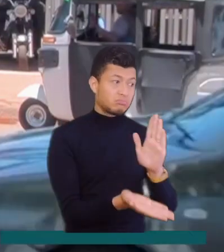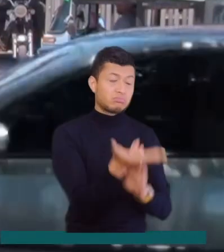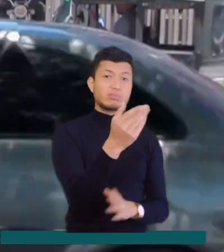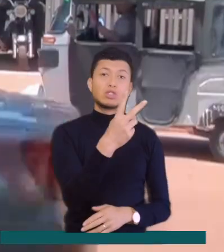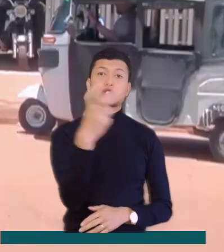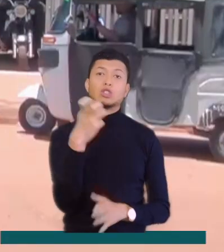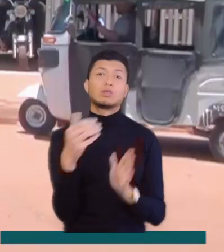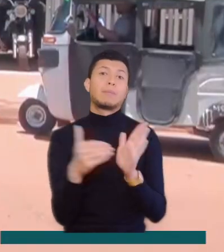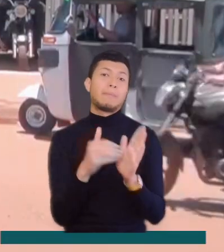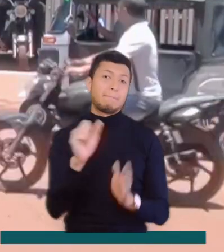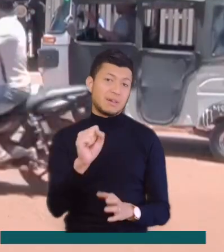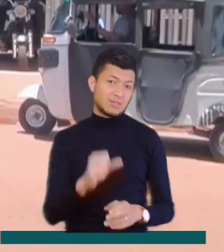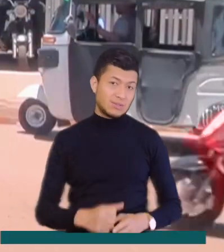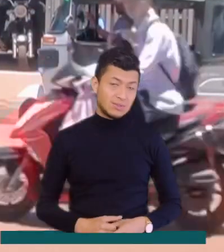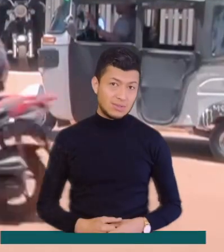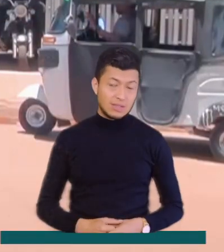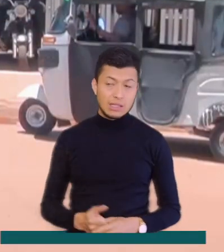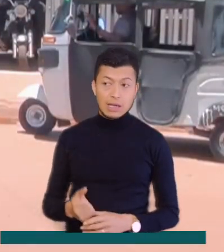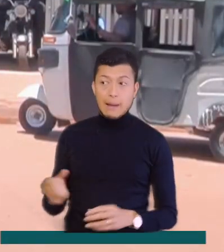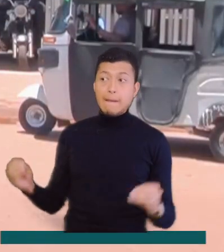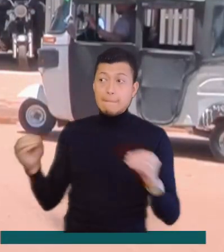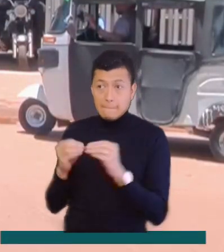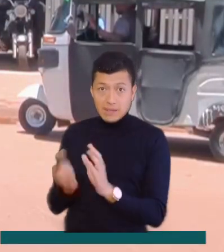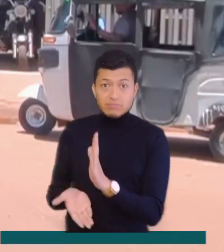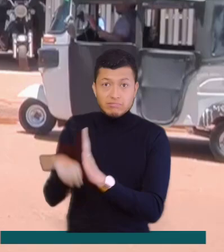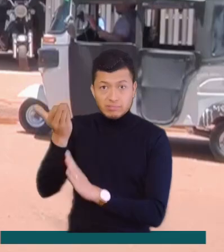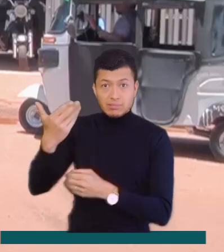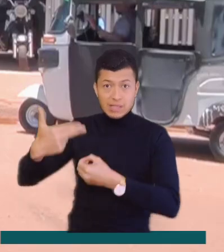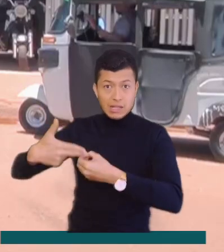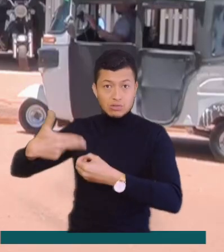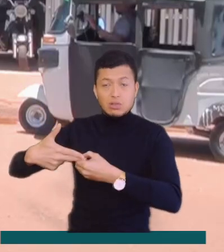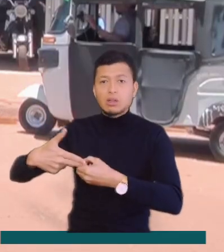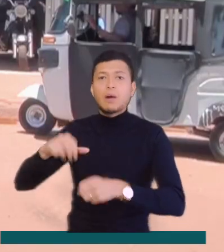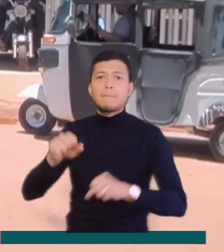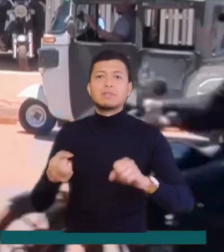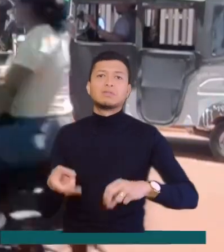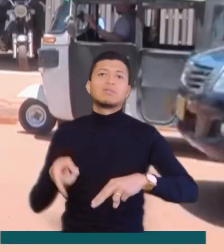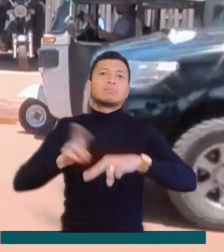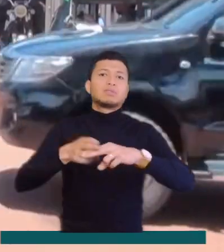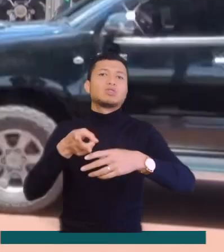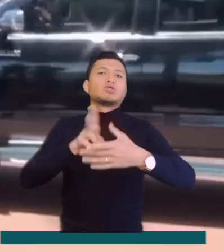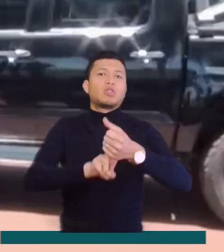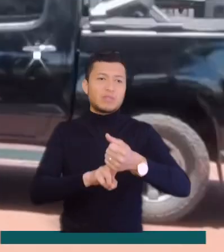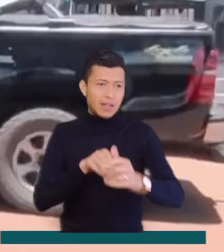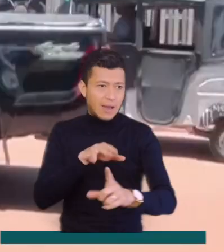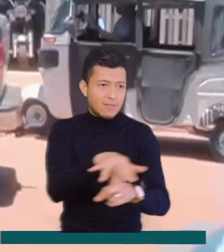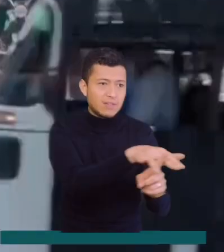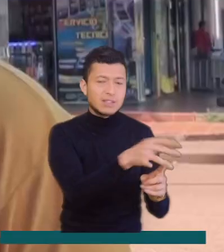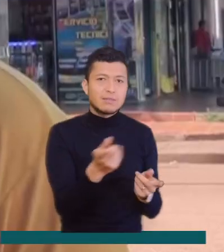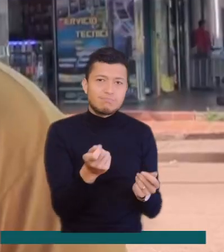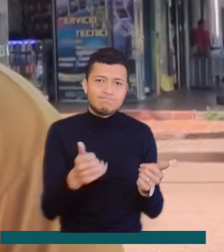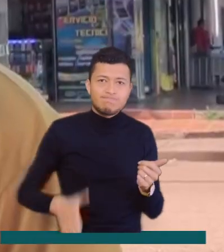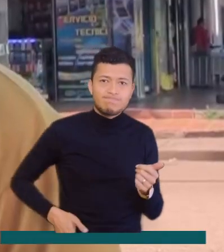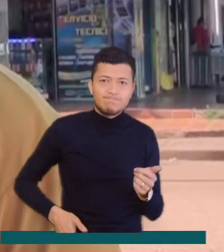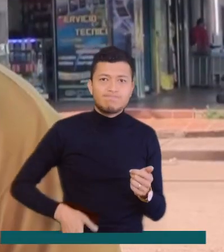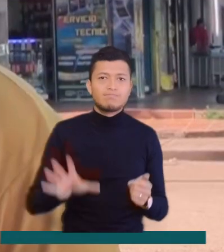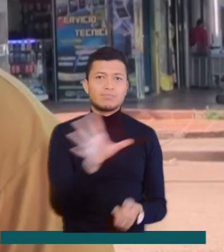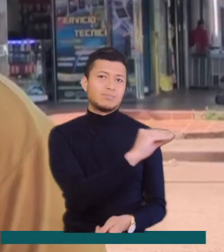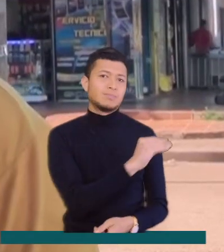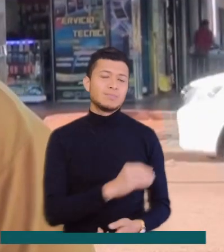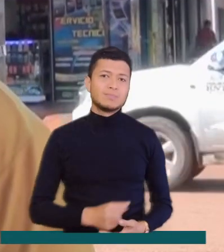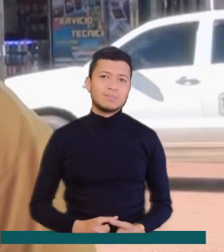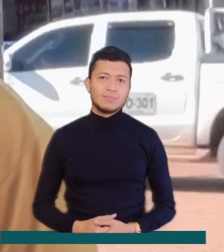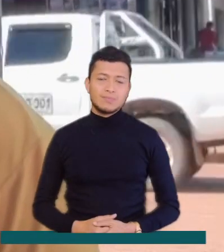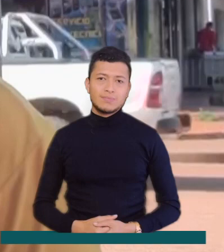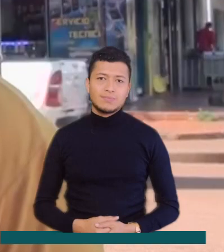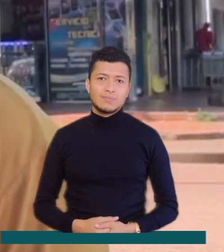superar los 200 mil pesos, por lo que con el alza de la gasolina, estas cifras podían duplicarse afectando su bolsillo. Nosotros acá en Puerto